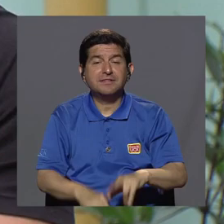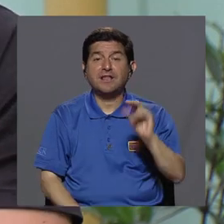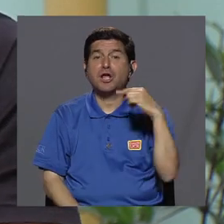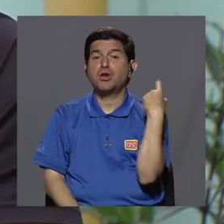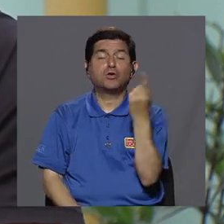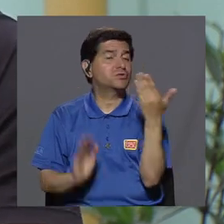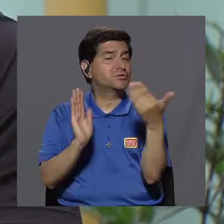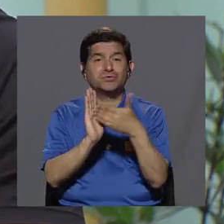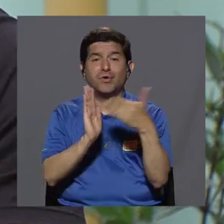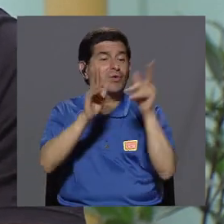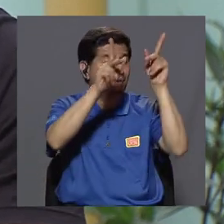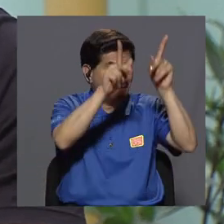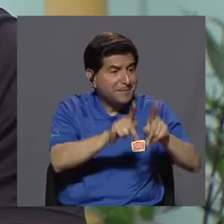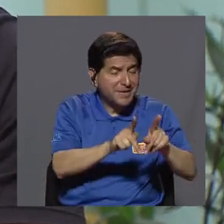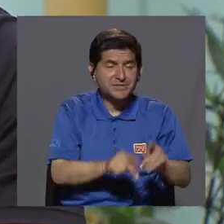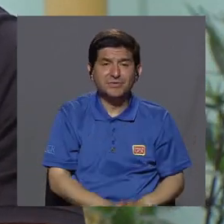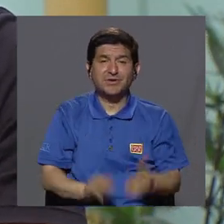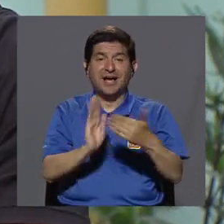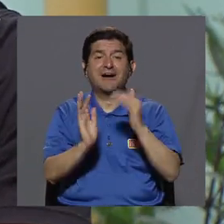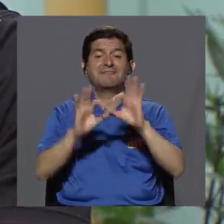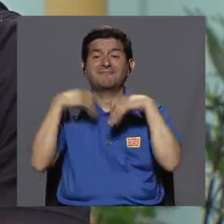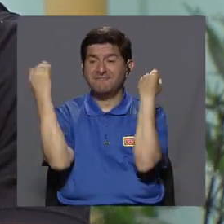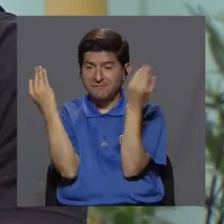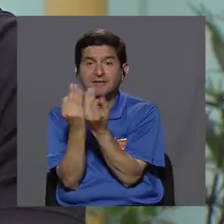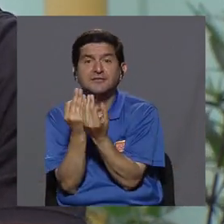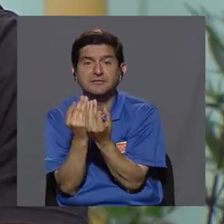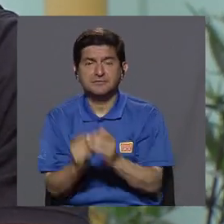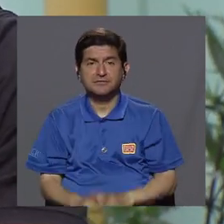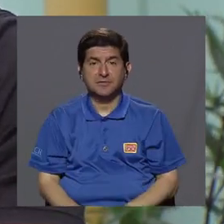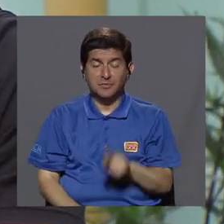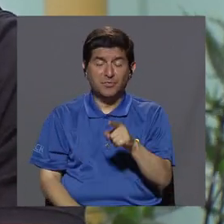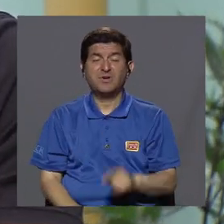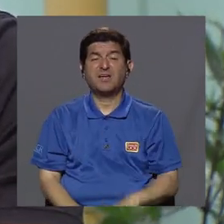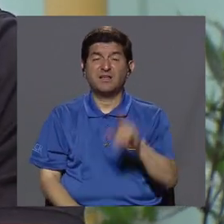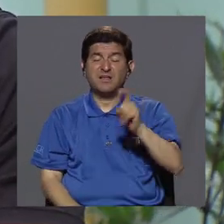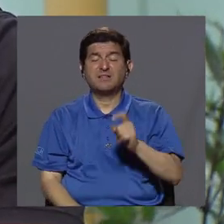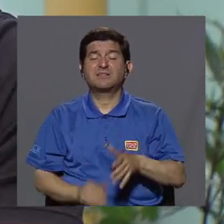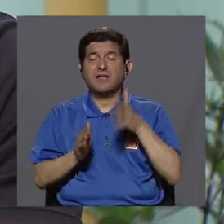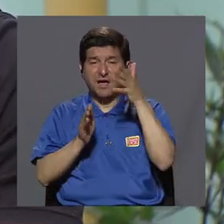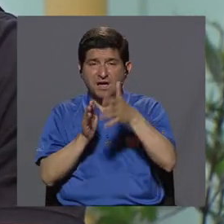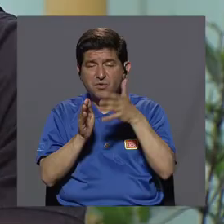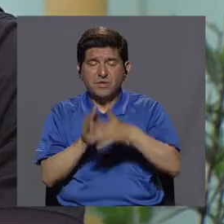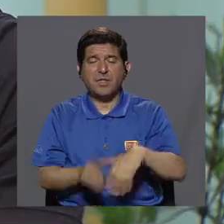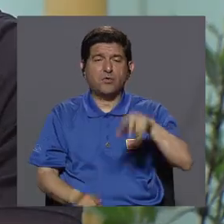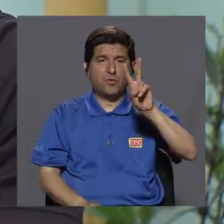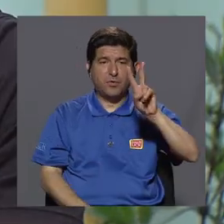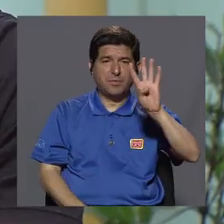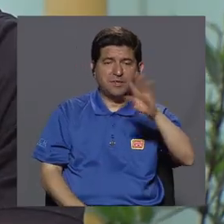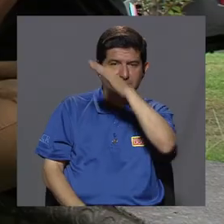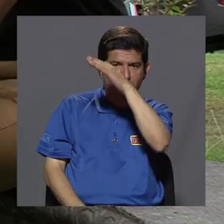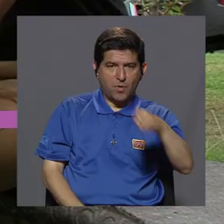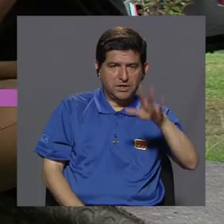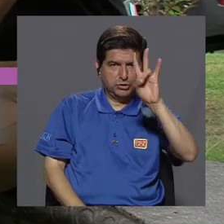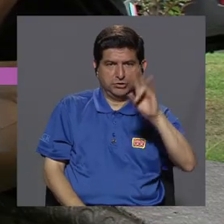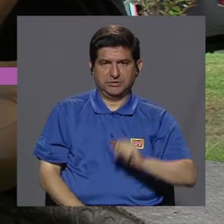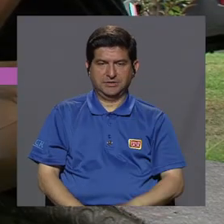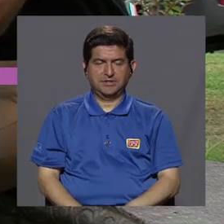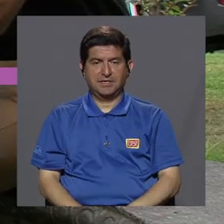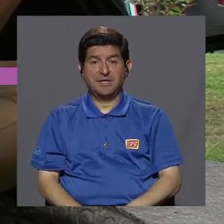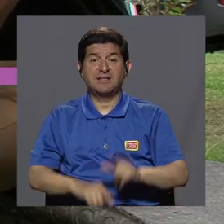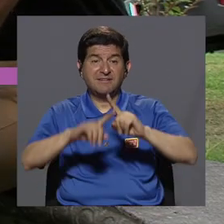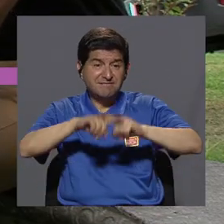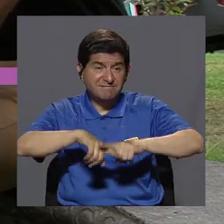no solamente afecta a la persona, sino a la familia, porque se vuelve un cuidador 24-7. Y muchas veces,